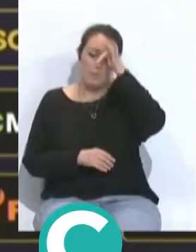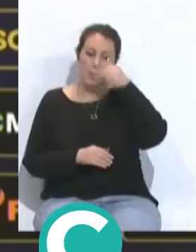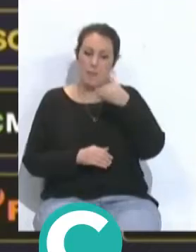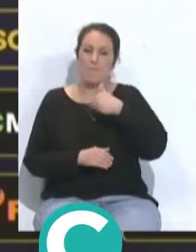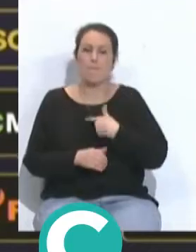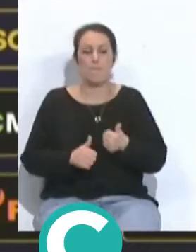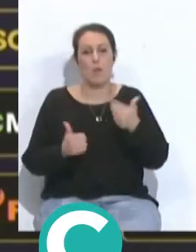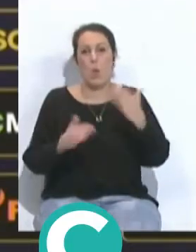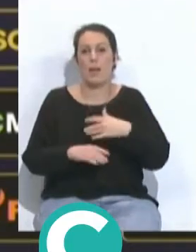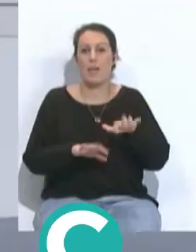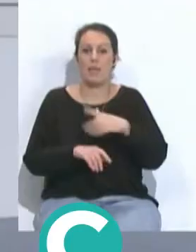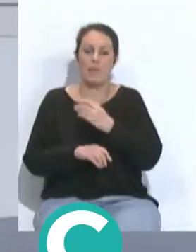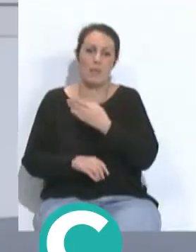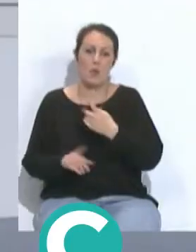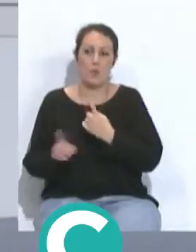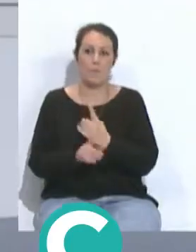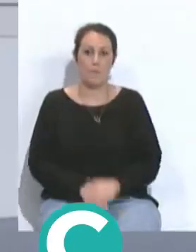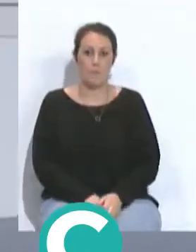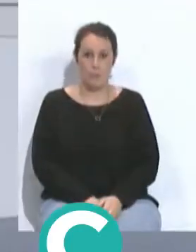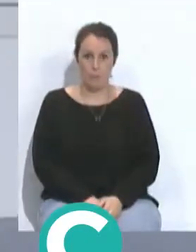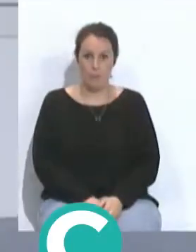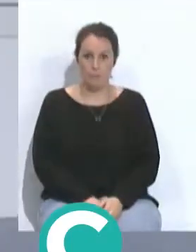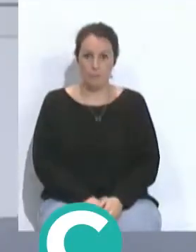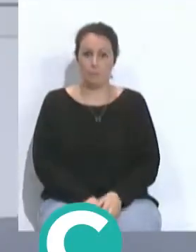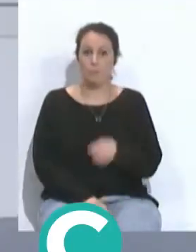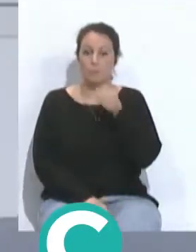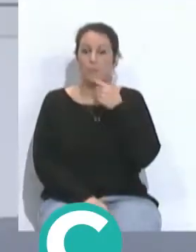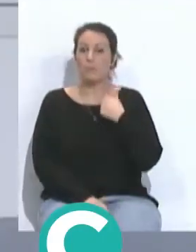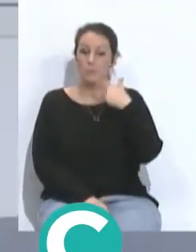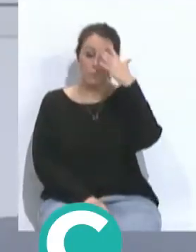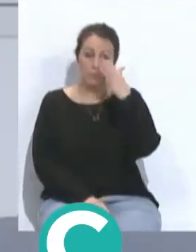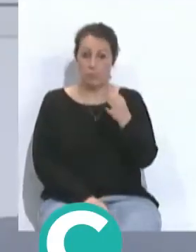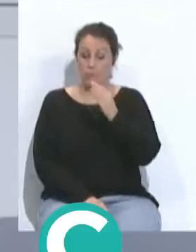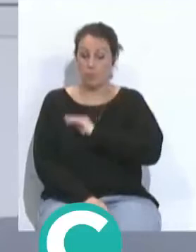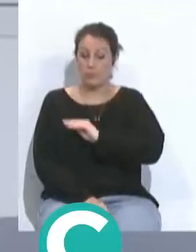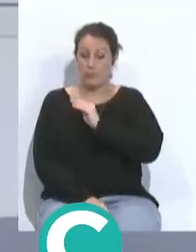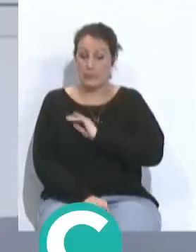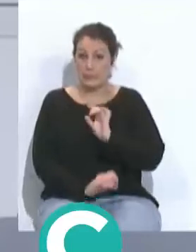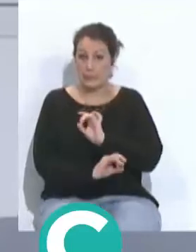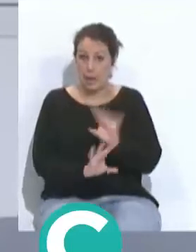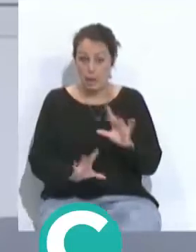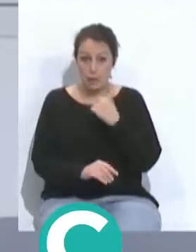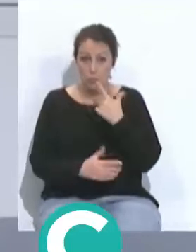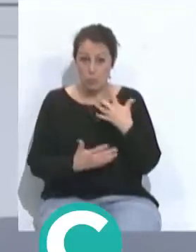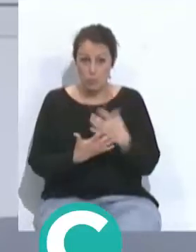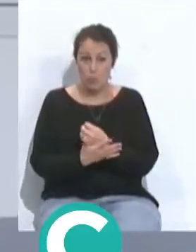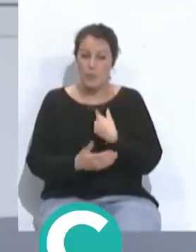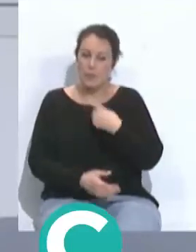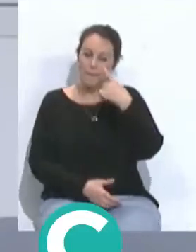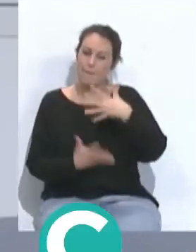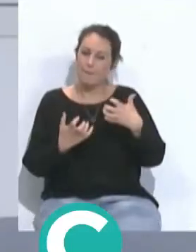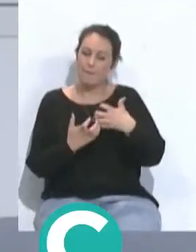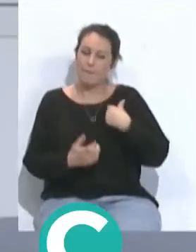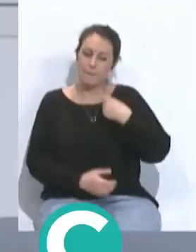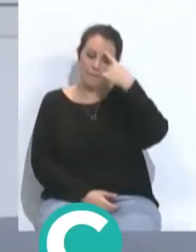que no sea el Cali Betis bueno creo que bastante explícito en todo lo que ha dicho y me quedo con una